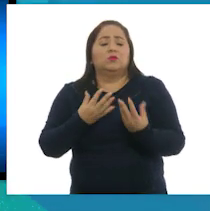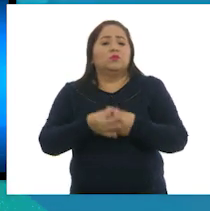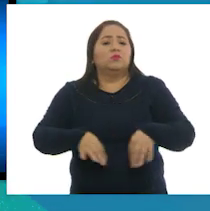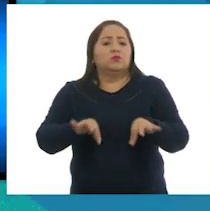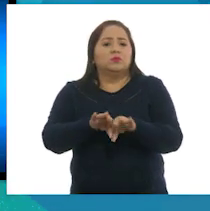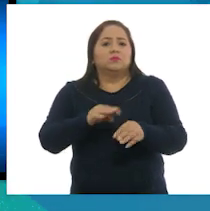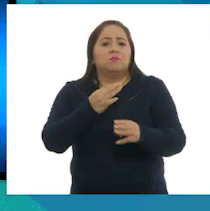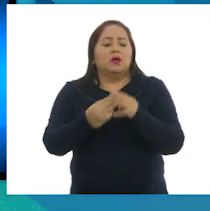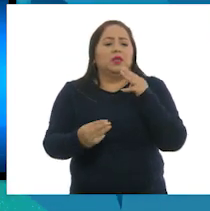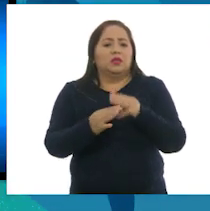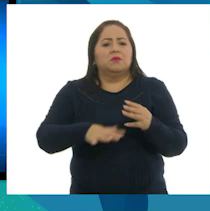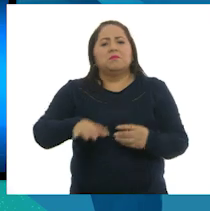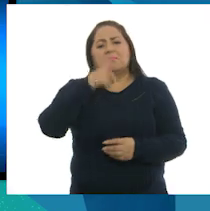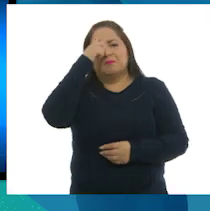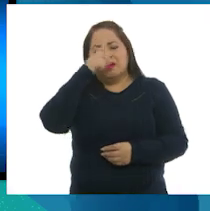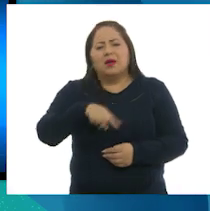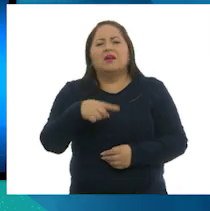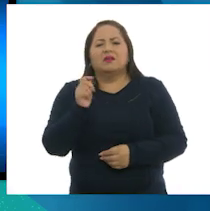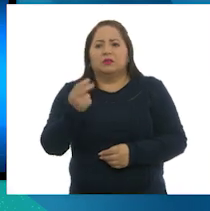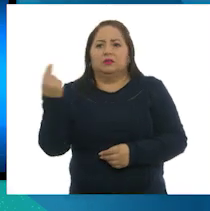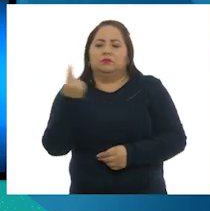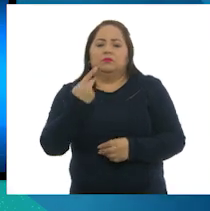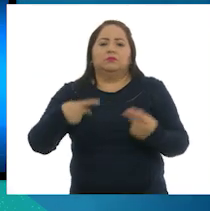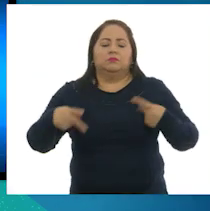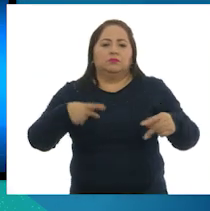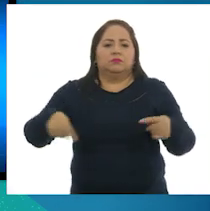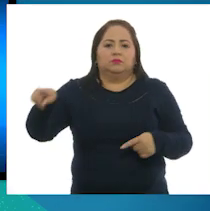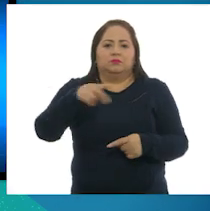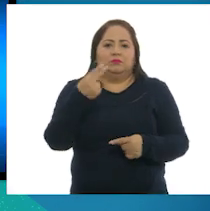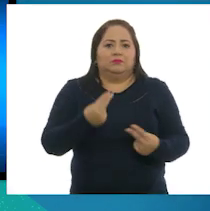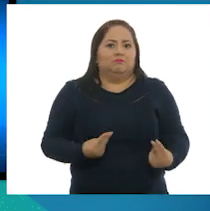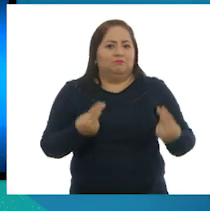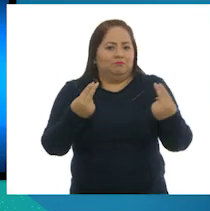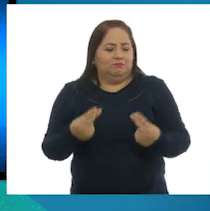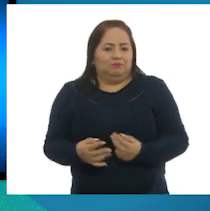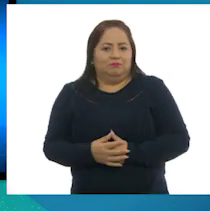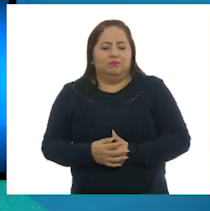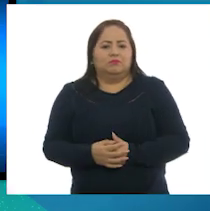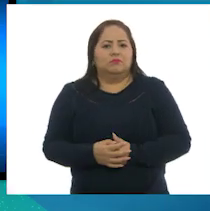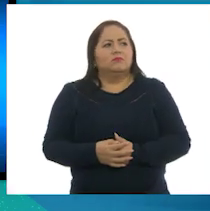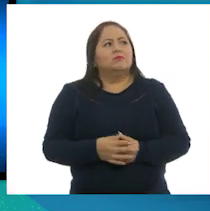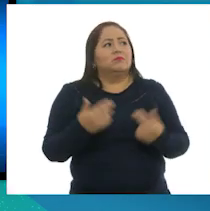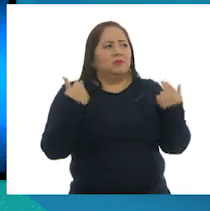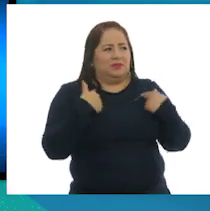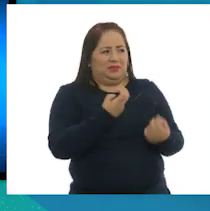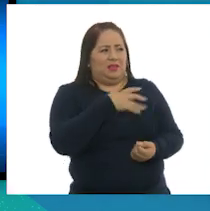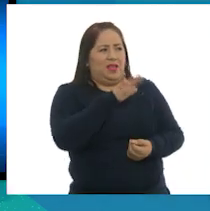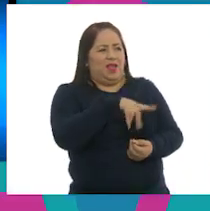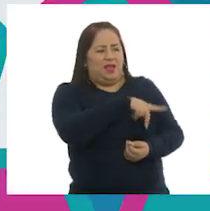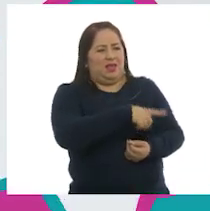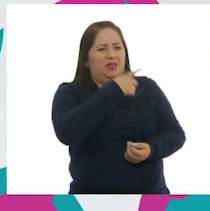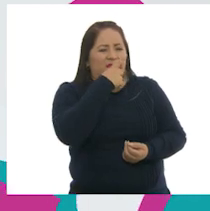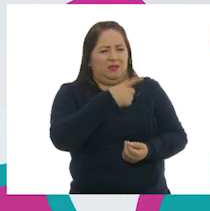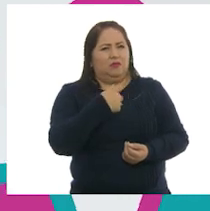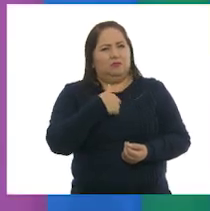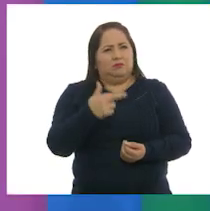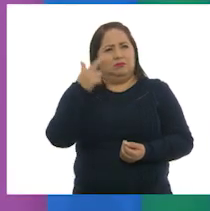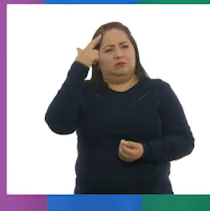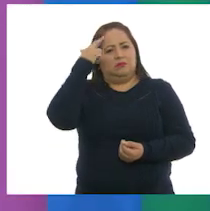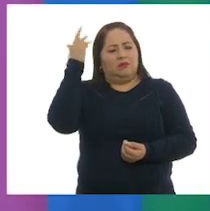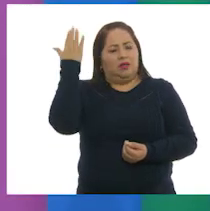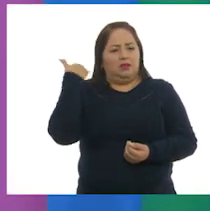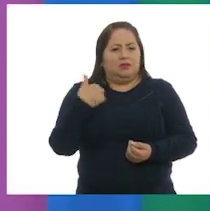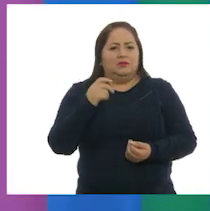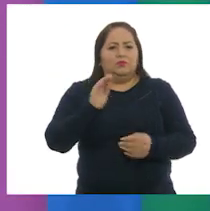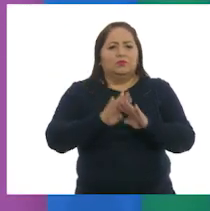materias primas para satisfacer las necesidades de la población. Maestra, con esto que acaba de mencionar me acordé de los servicios